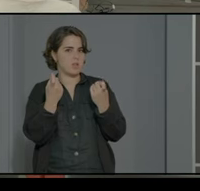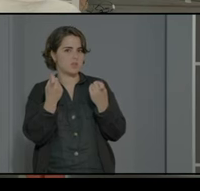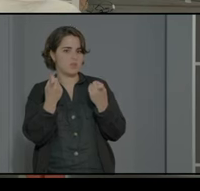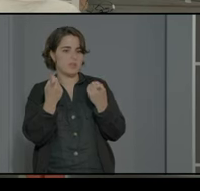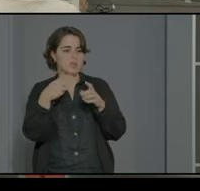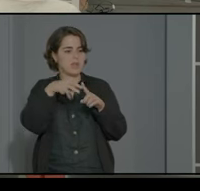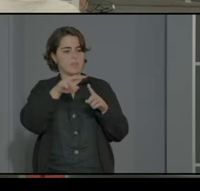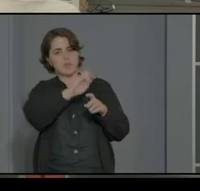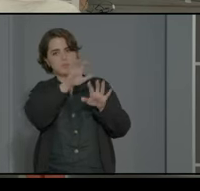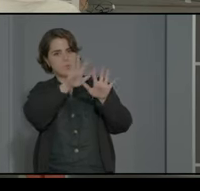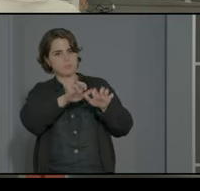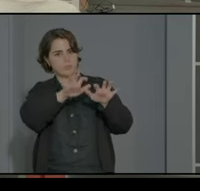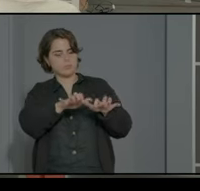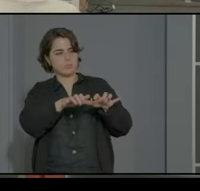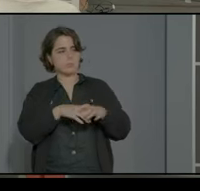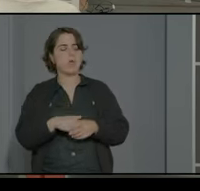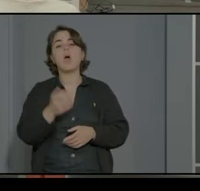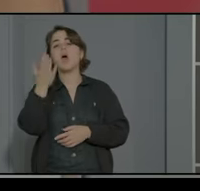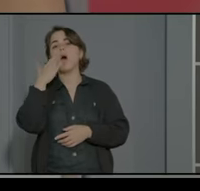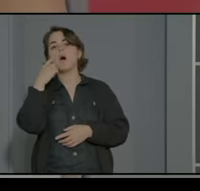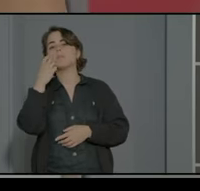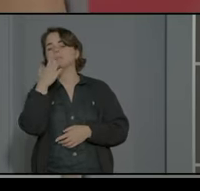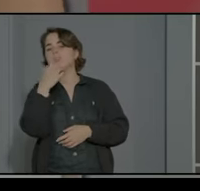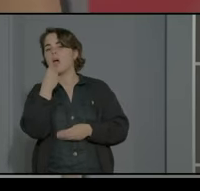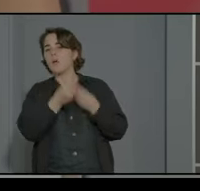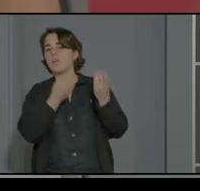estas otras herramientas ¿no? a ver si se hace esto bien